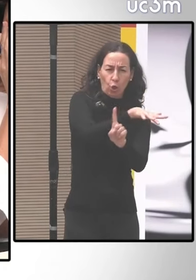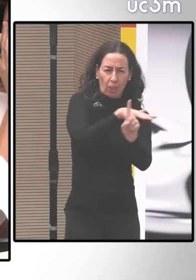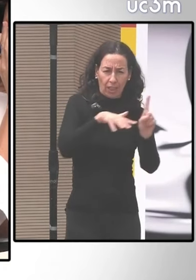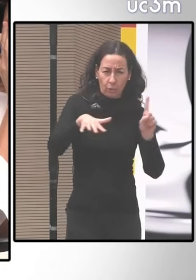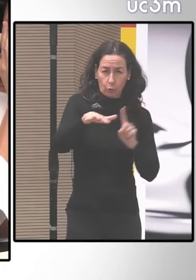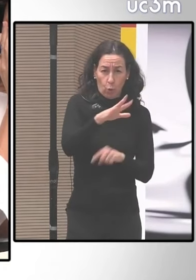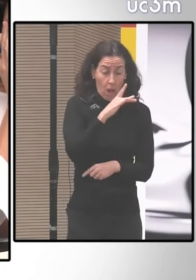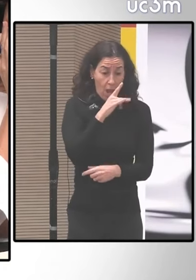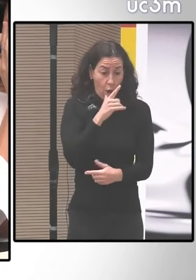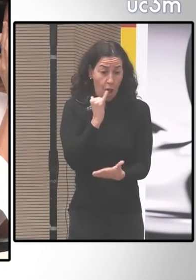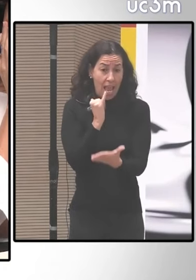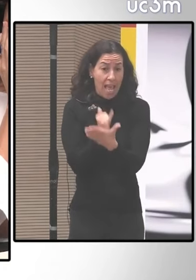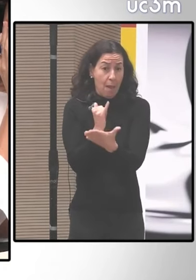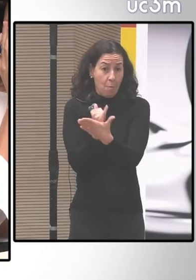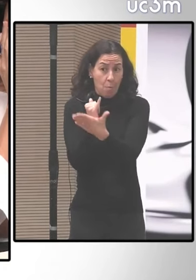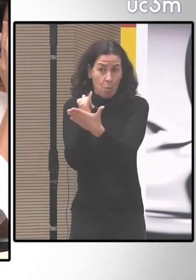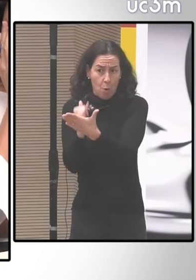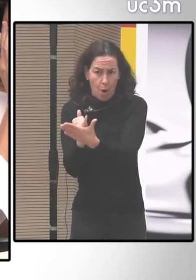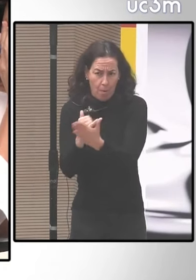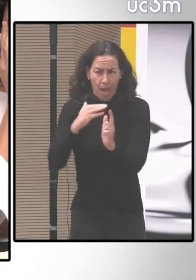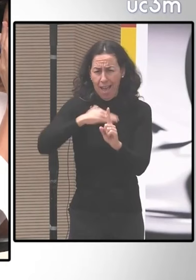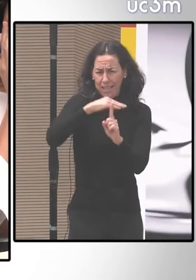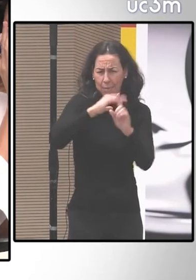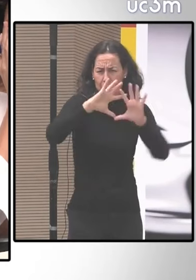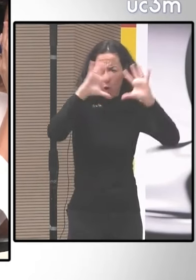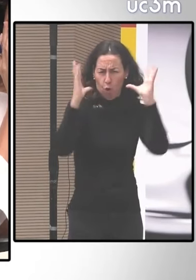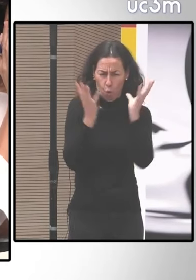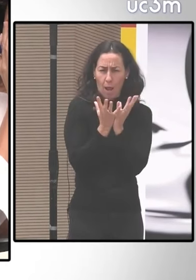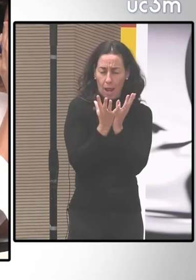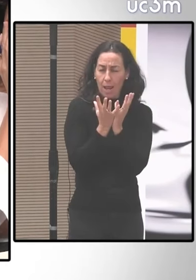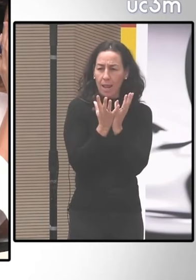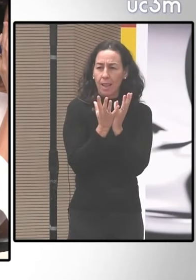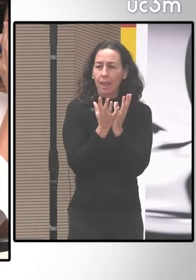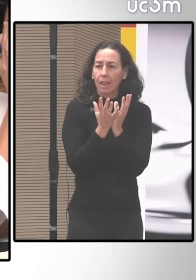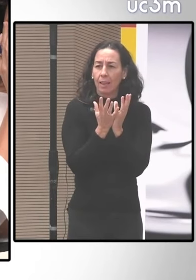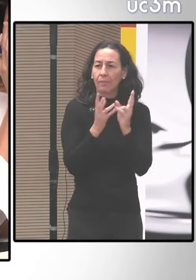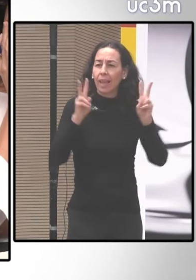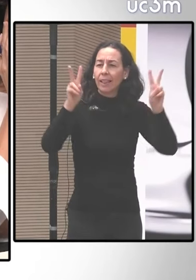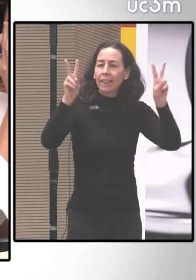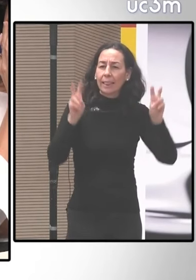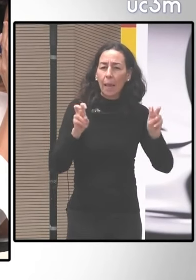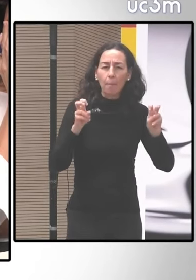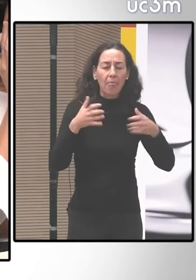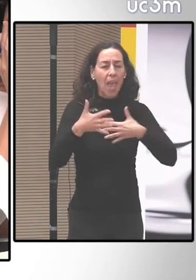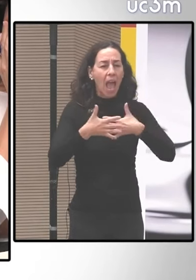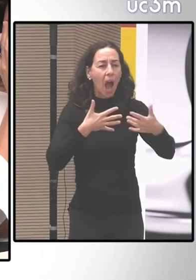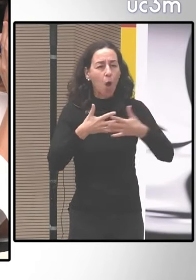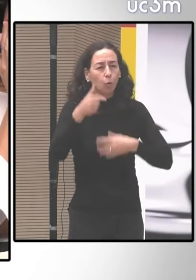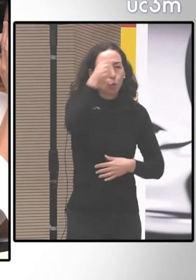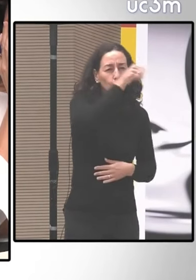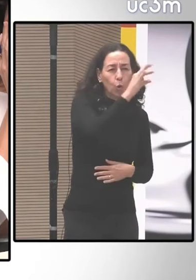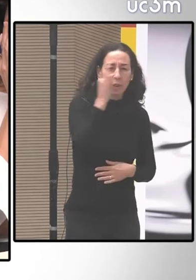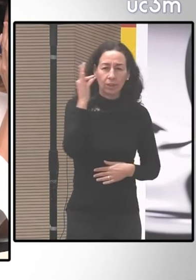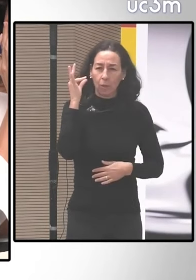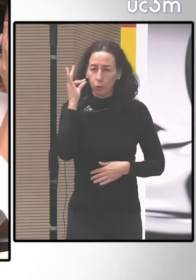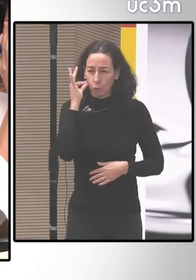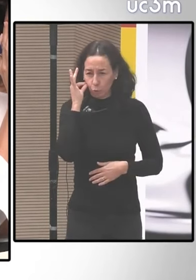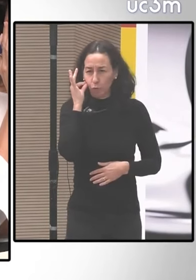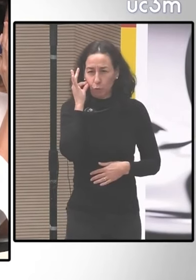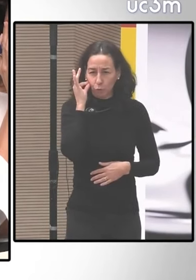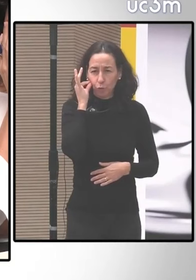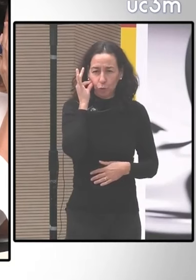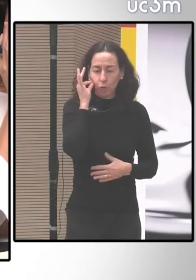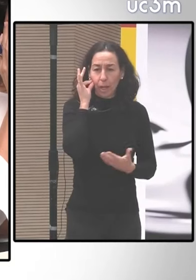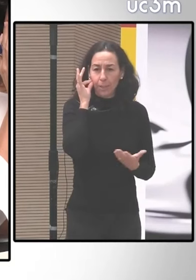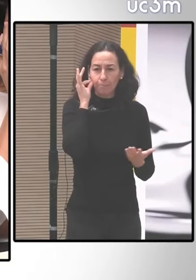experimentando a nivel global incluso todo este asunto de que varios autores y autoras están marcando que estamos viendo